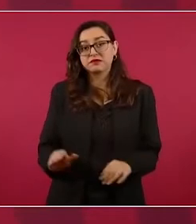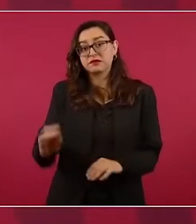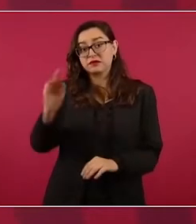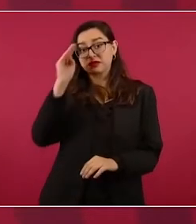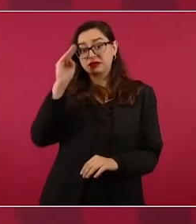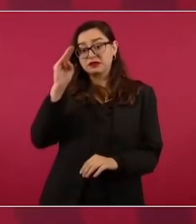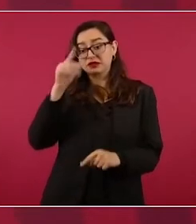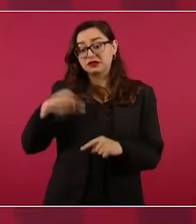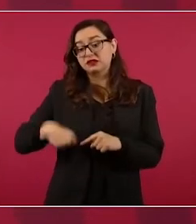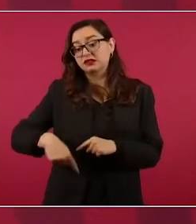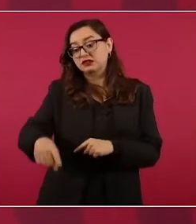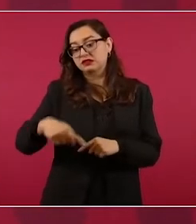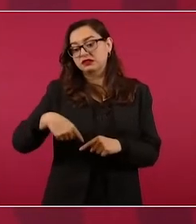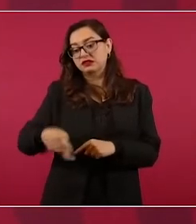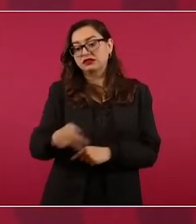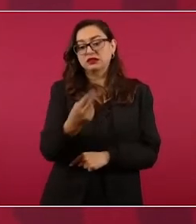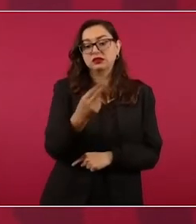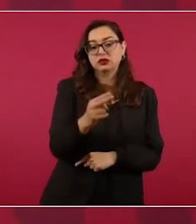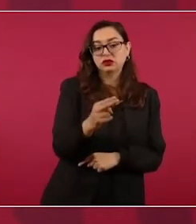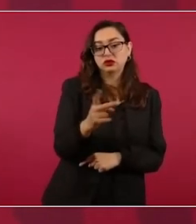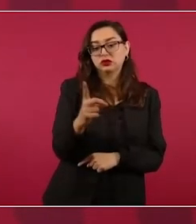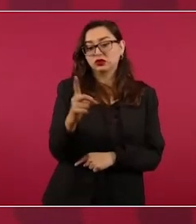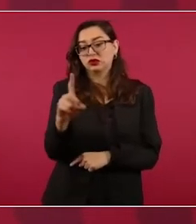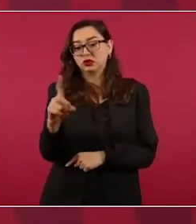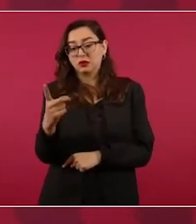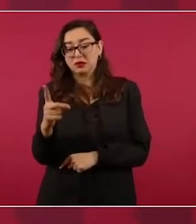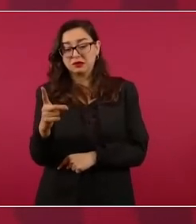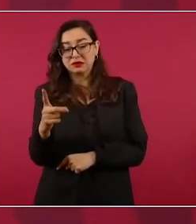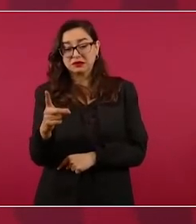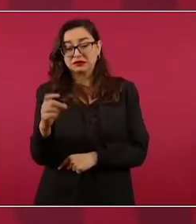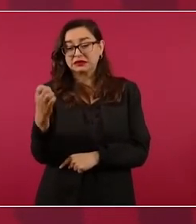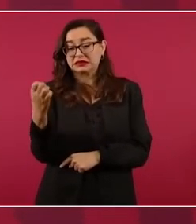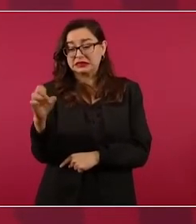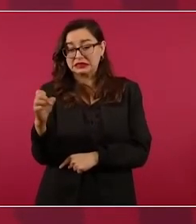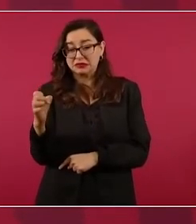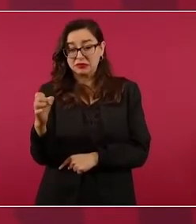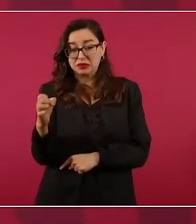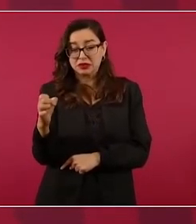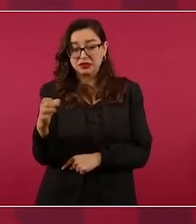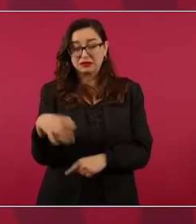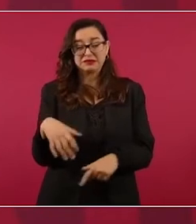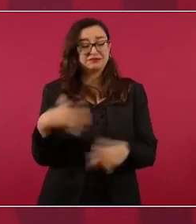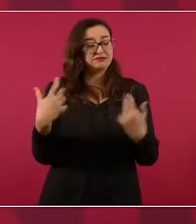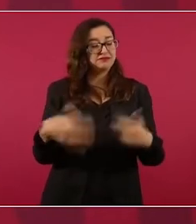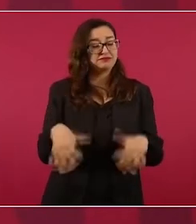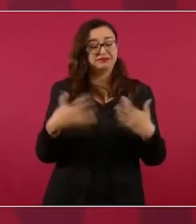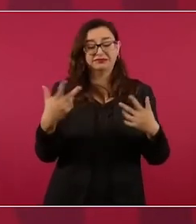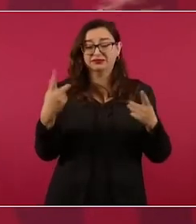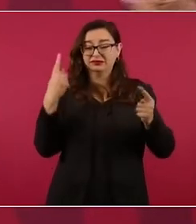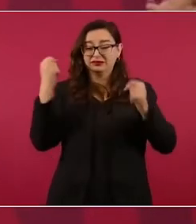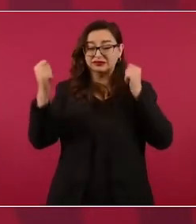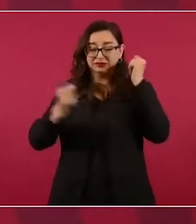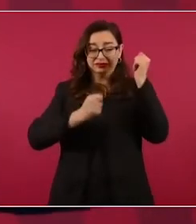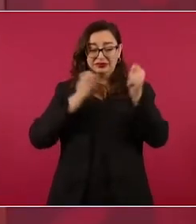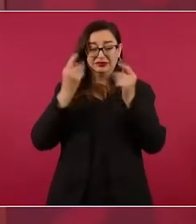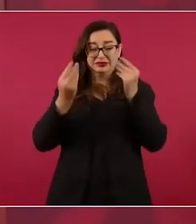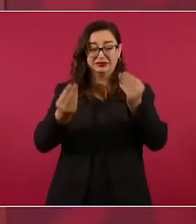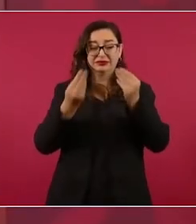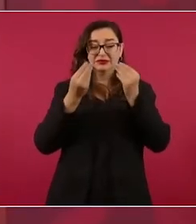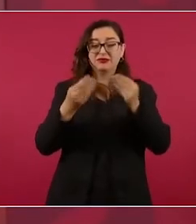estos dos meses, noviembre, diciembre, enero, va a estar lleno todo.